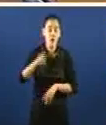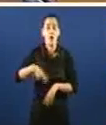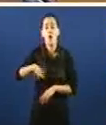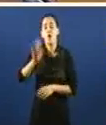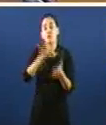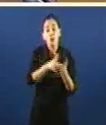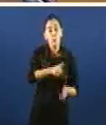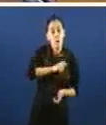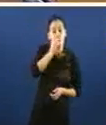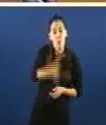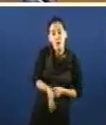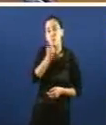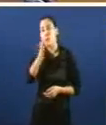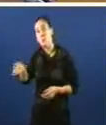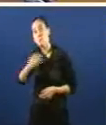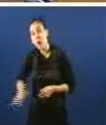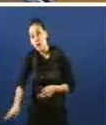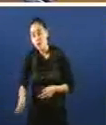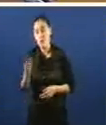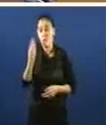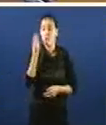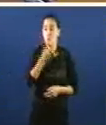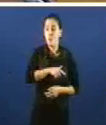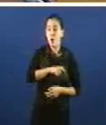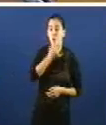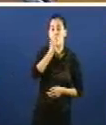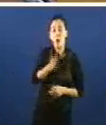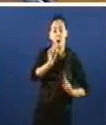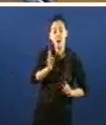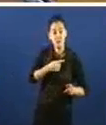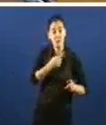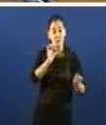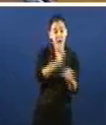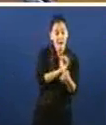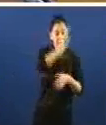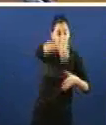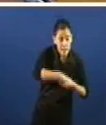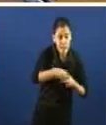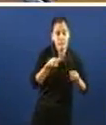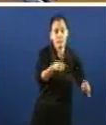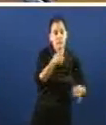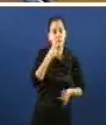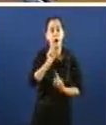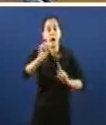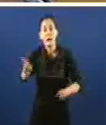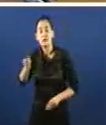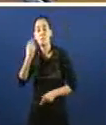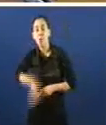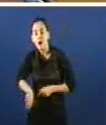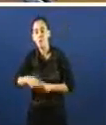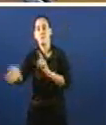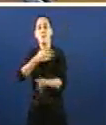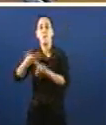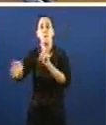Poli Malo O Poli Bo era este que te daba tabaco cando estabas na cadea E o Poli Malo era este que te pegaba Te golpeaba hasta